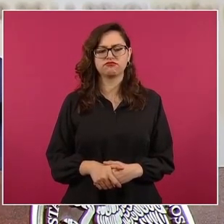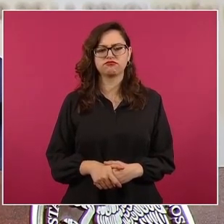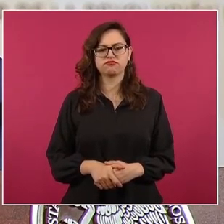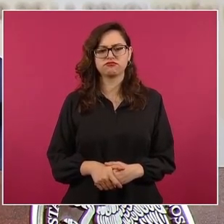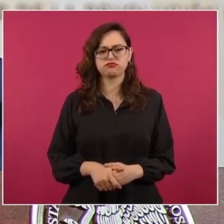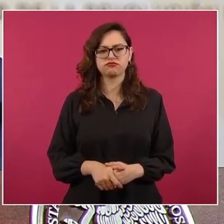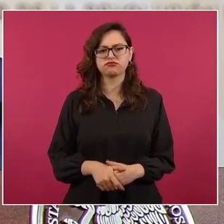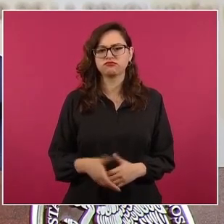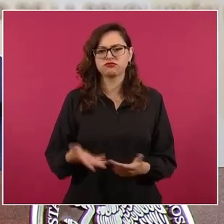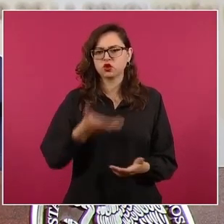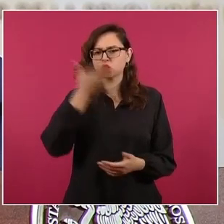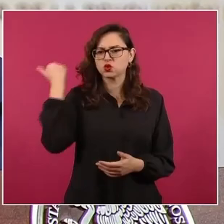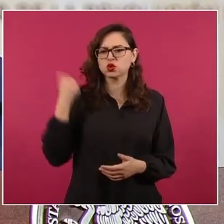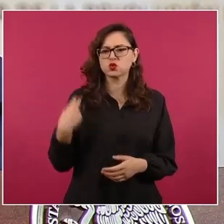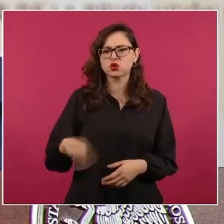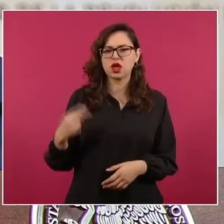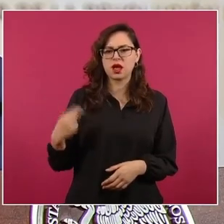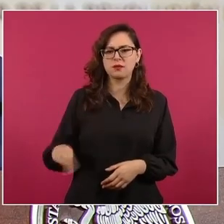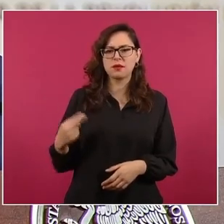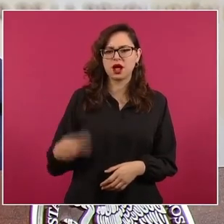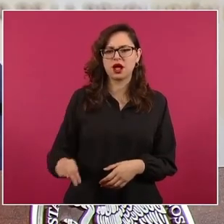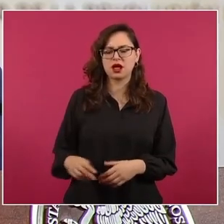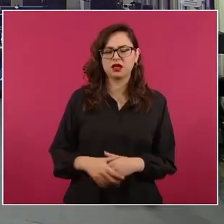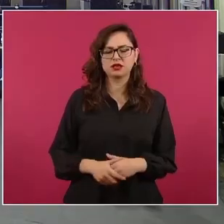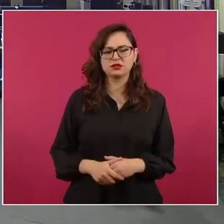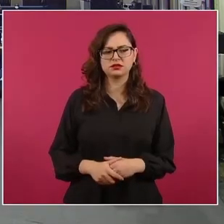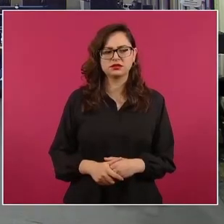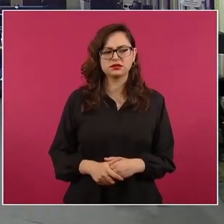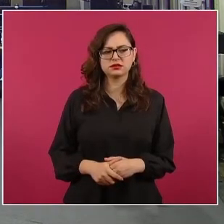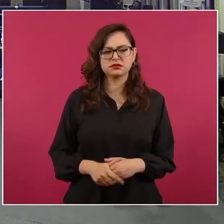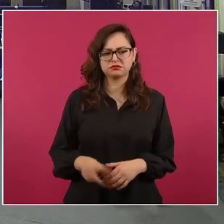No sé si es en el Reforma.